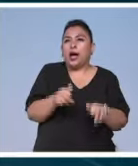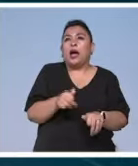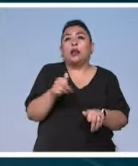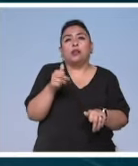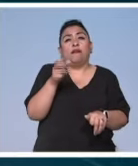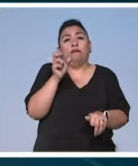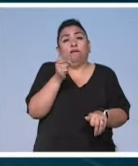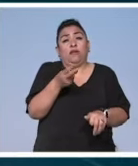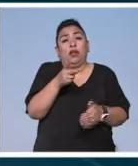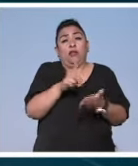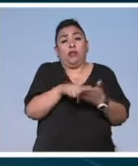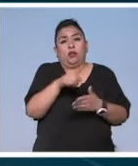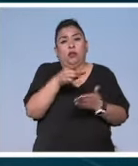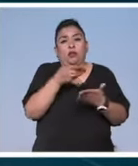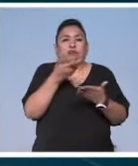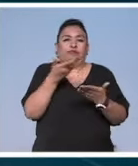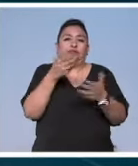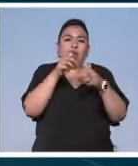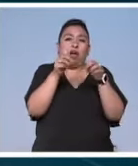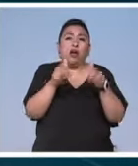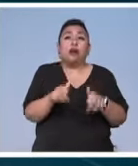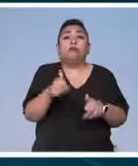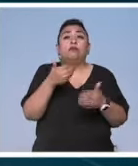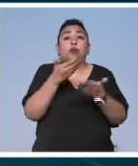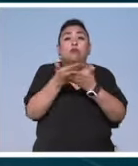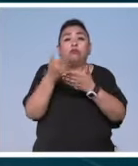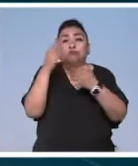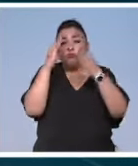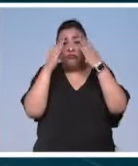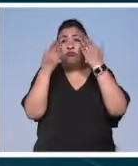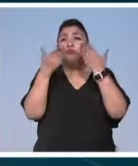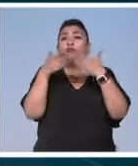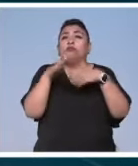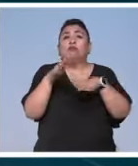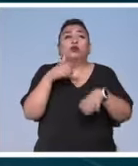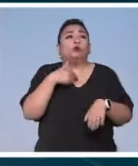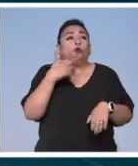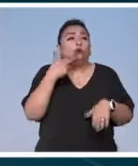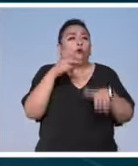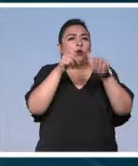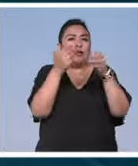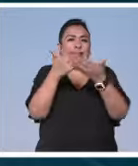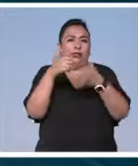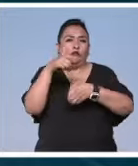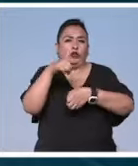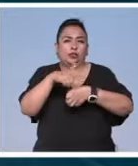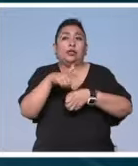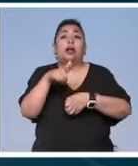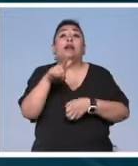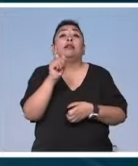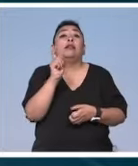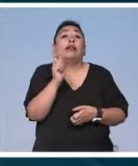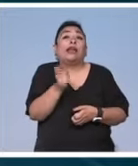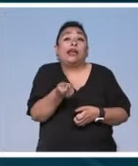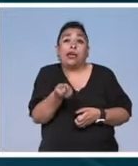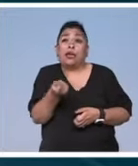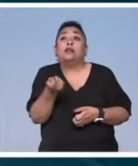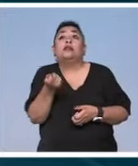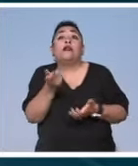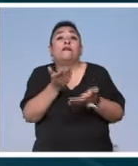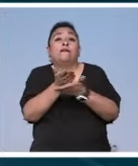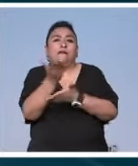de sus privilegios propuestas que reflexionan sobre las prácticas relacionadas con el arte social y lo que significa la